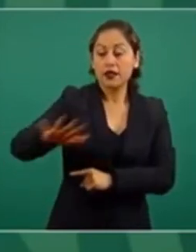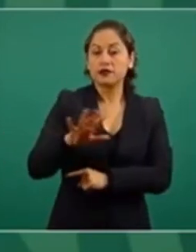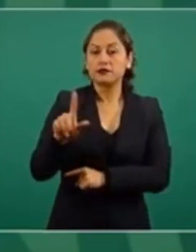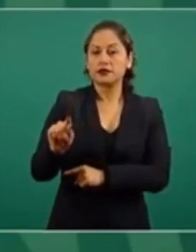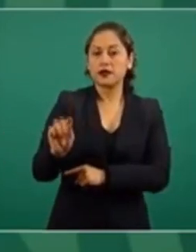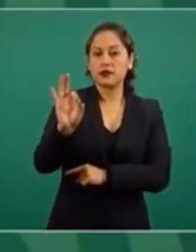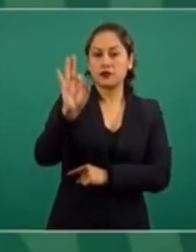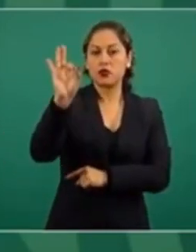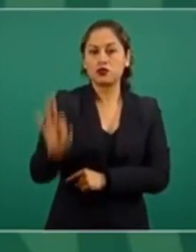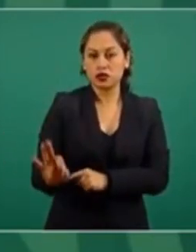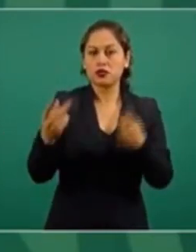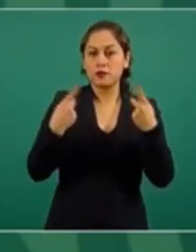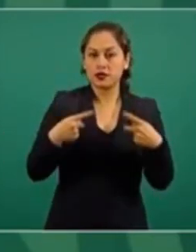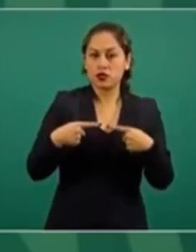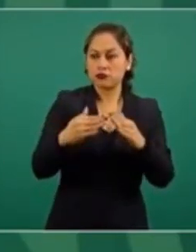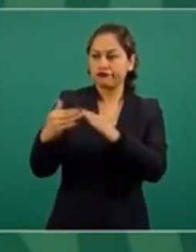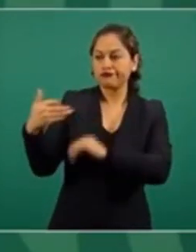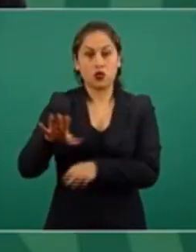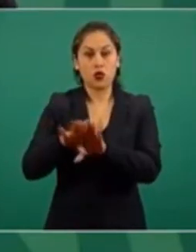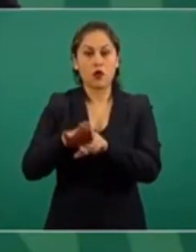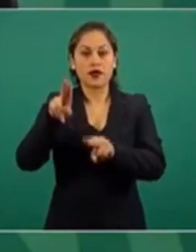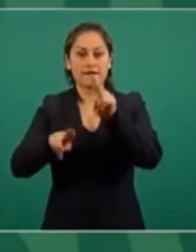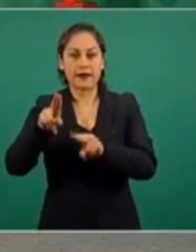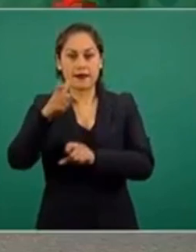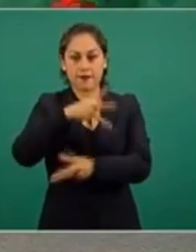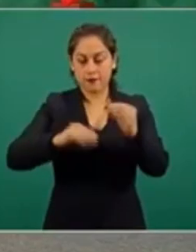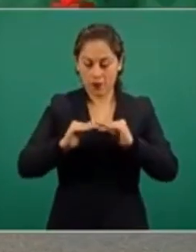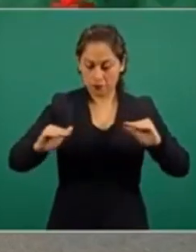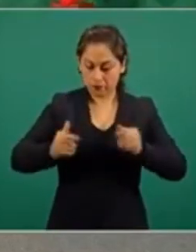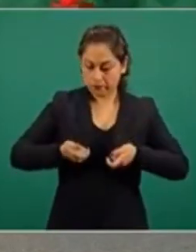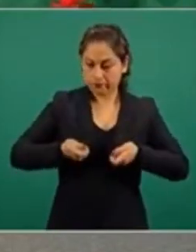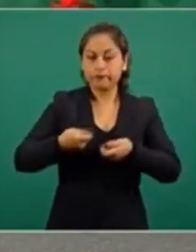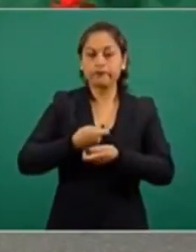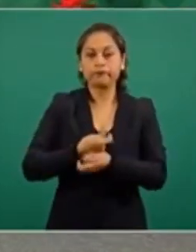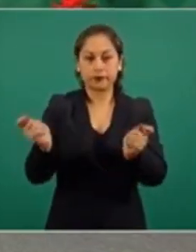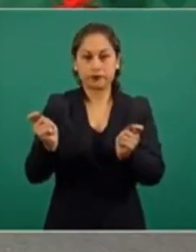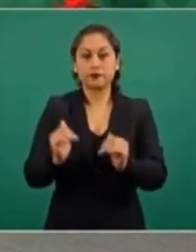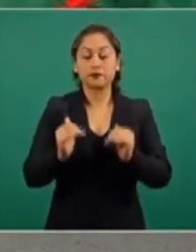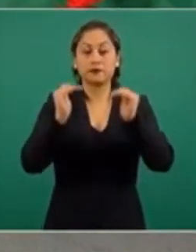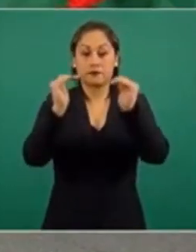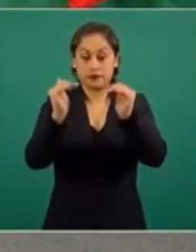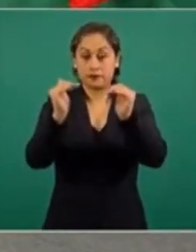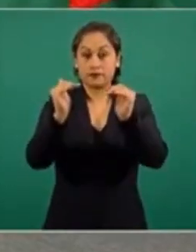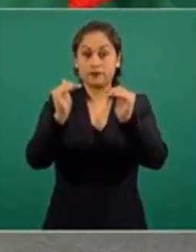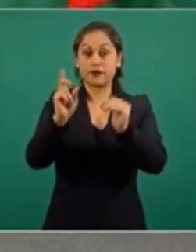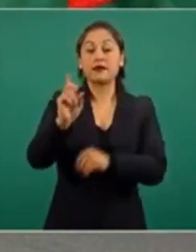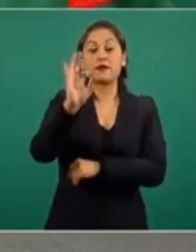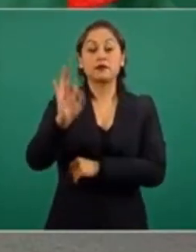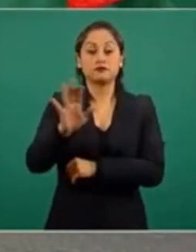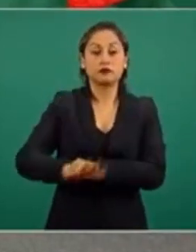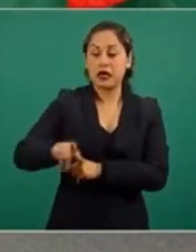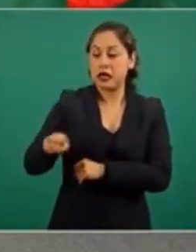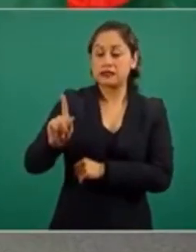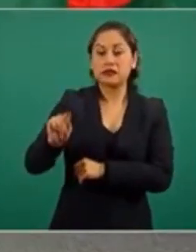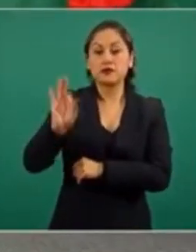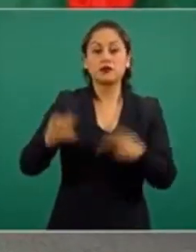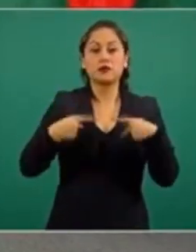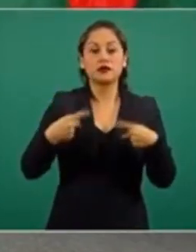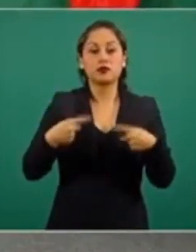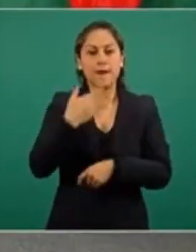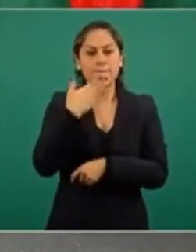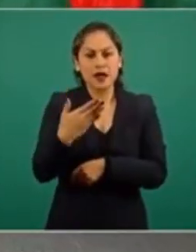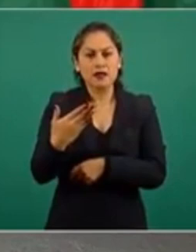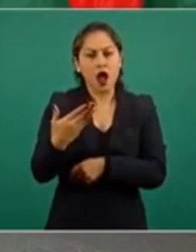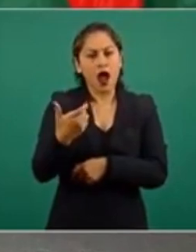70% de los hogares del país. Y el 30% va también a beneficiarse porque se está